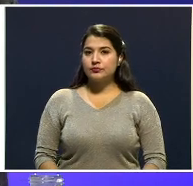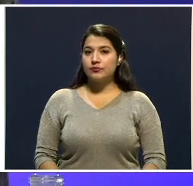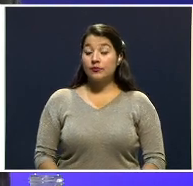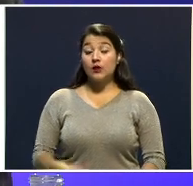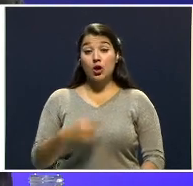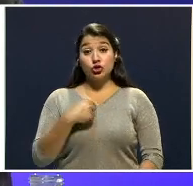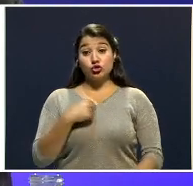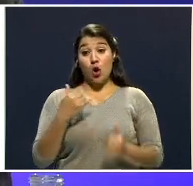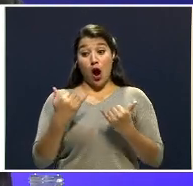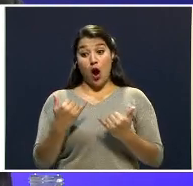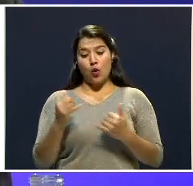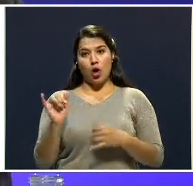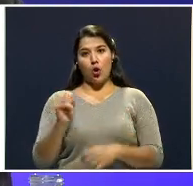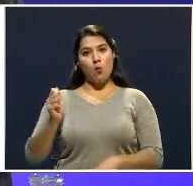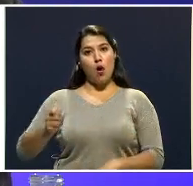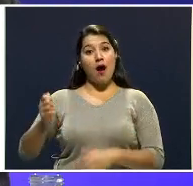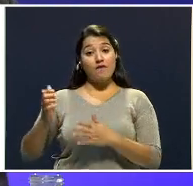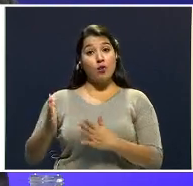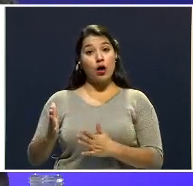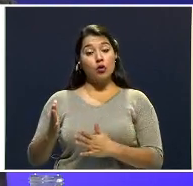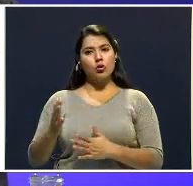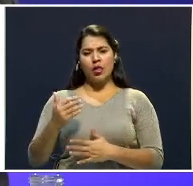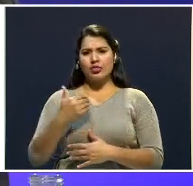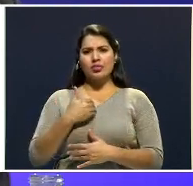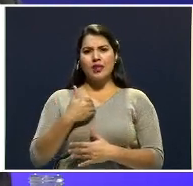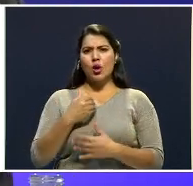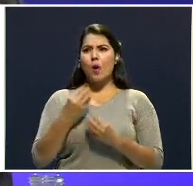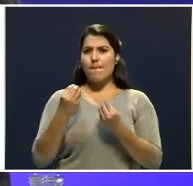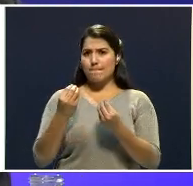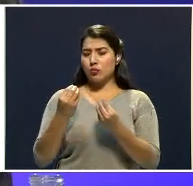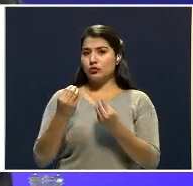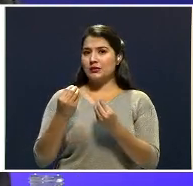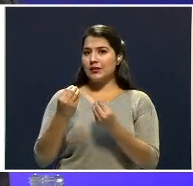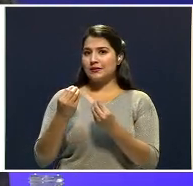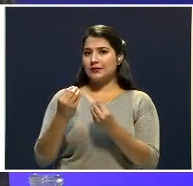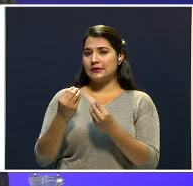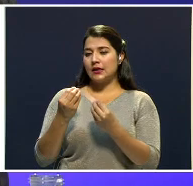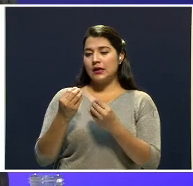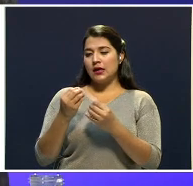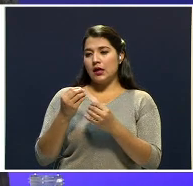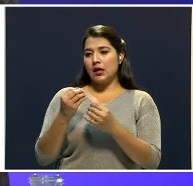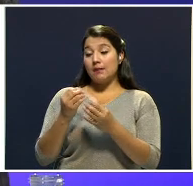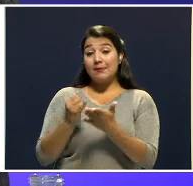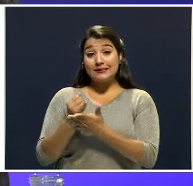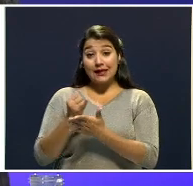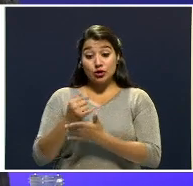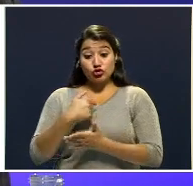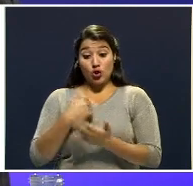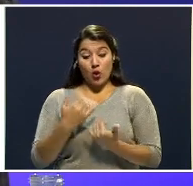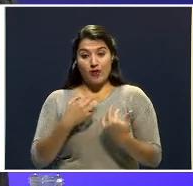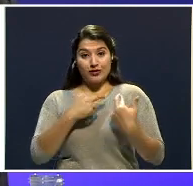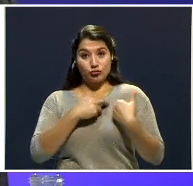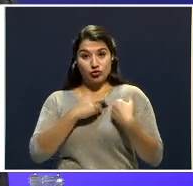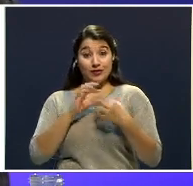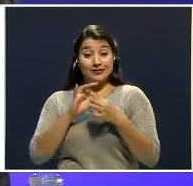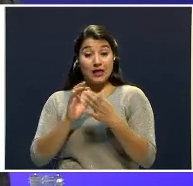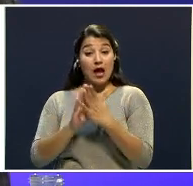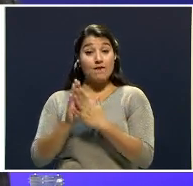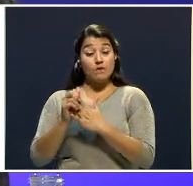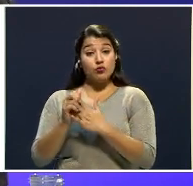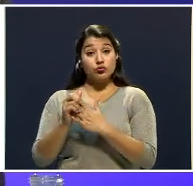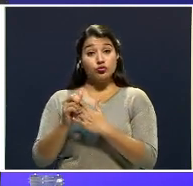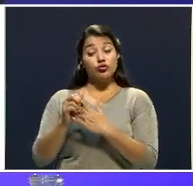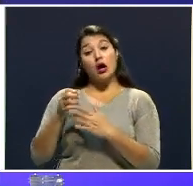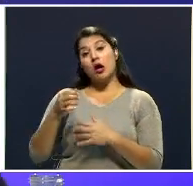Yo ahora, como abogado, Ernesto, tengo casos que estoy llevando de abuso sexual. Y un testimonio de